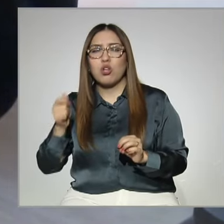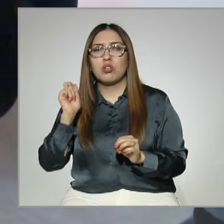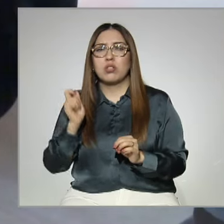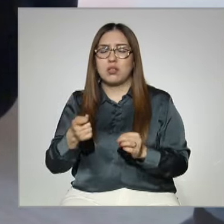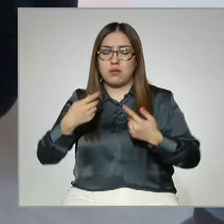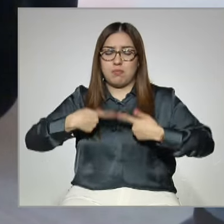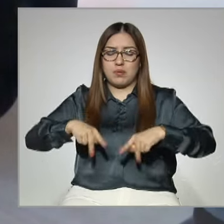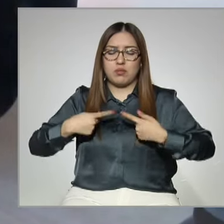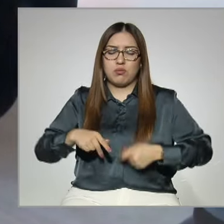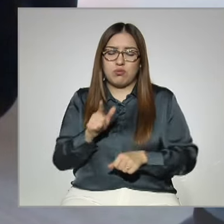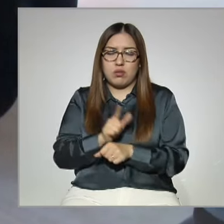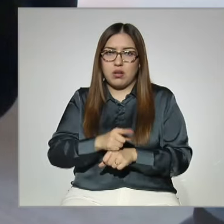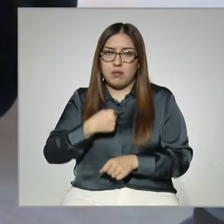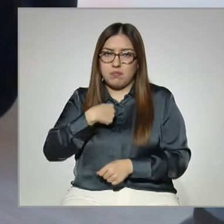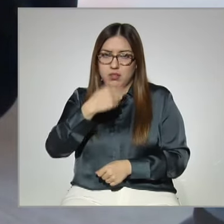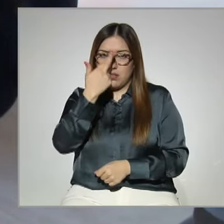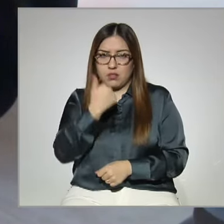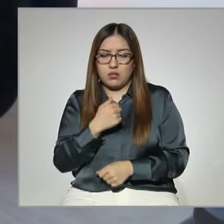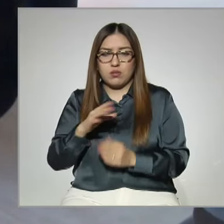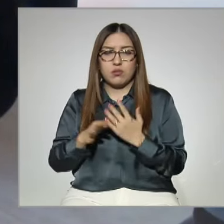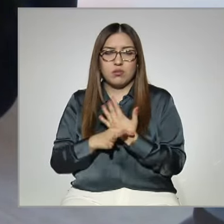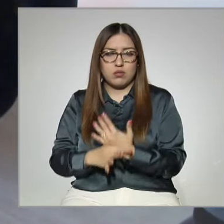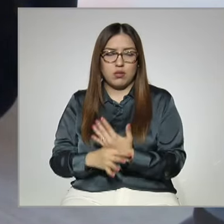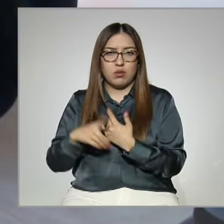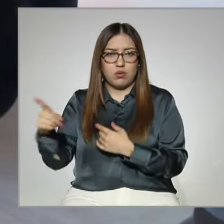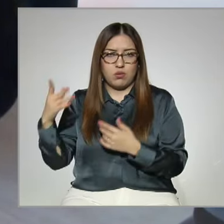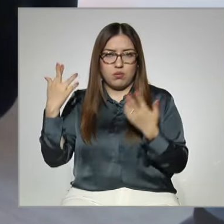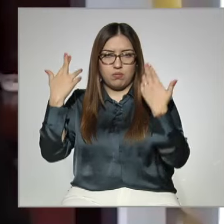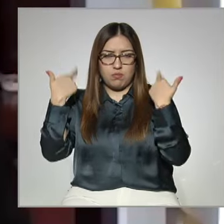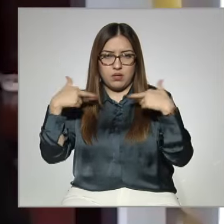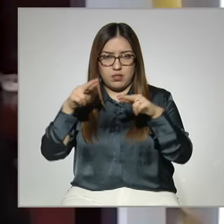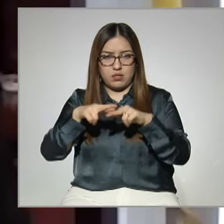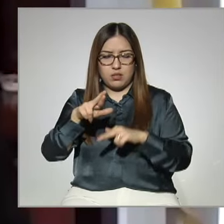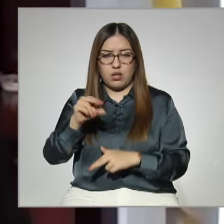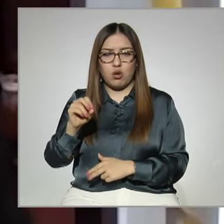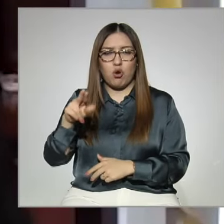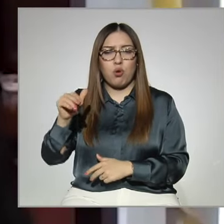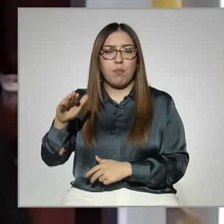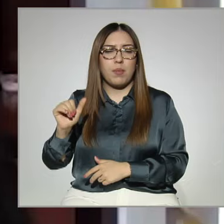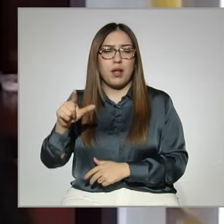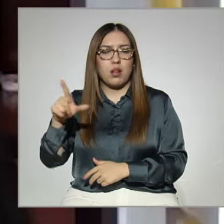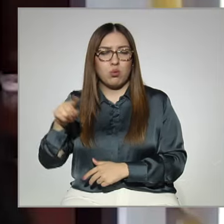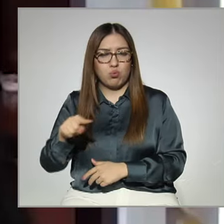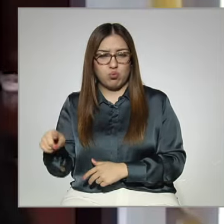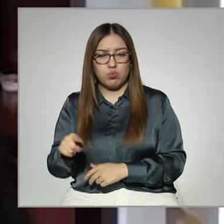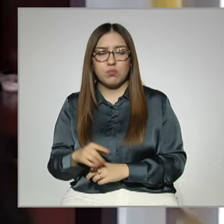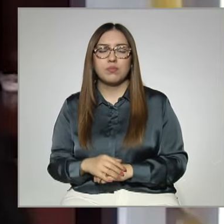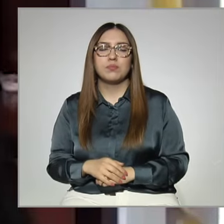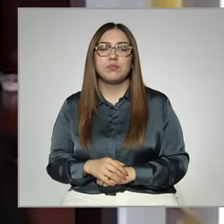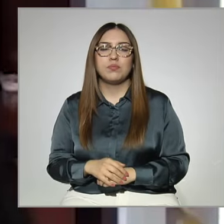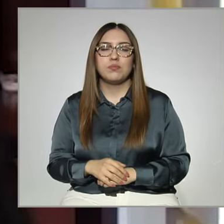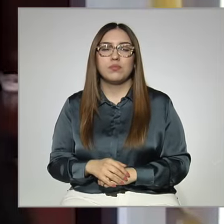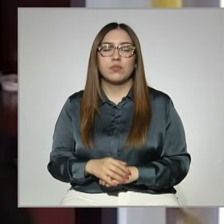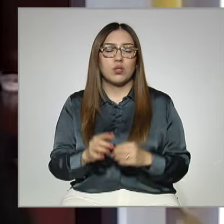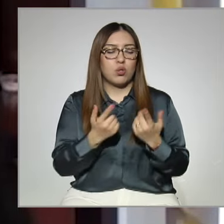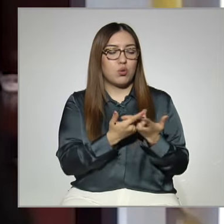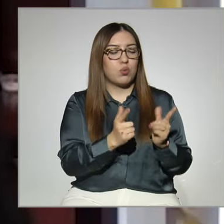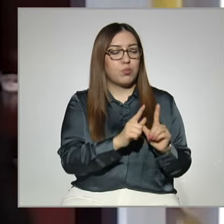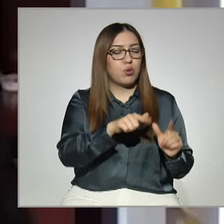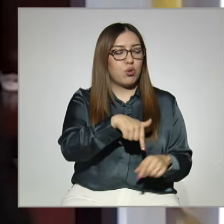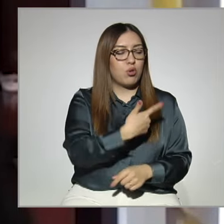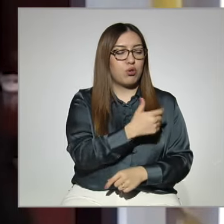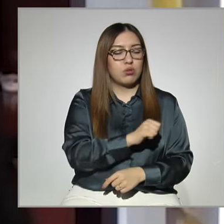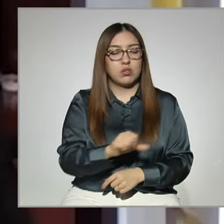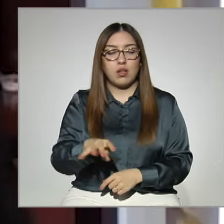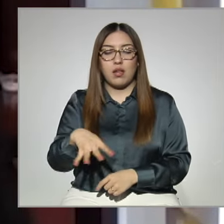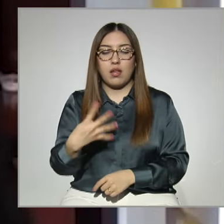personales, de acuerdo a la maestra Norma Luz Navarro. En el grupo de 12 a 14 años, más o menos en la edad de